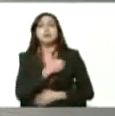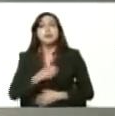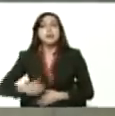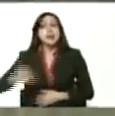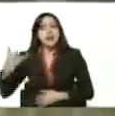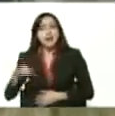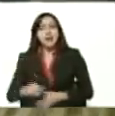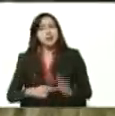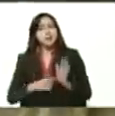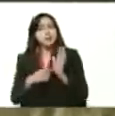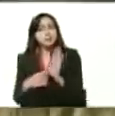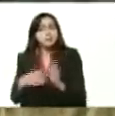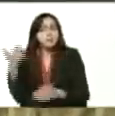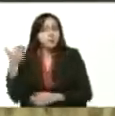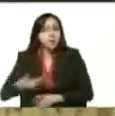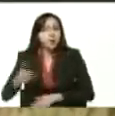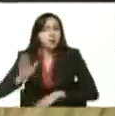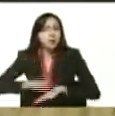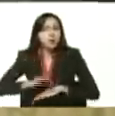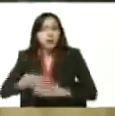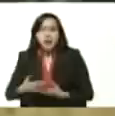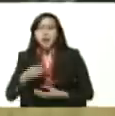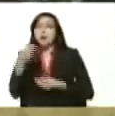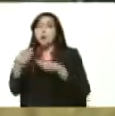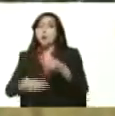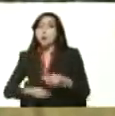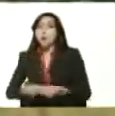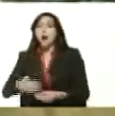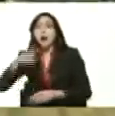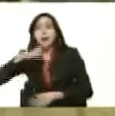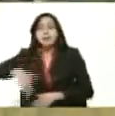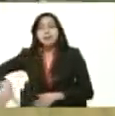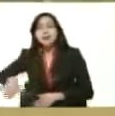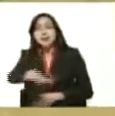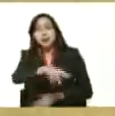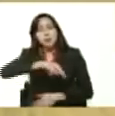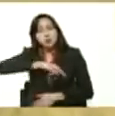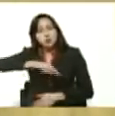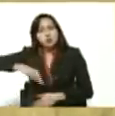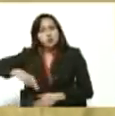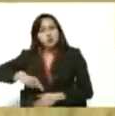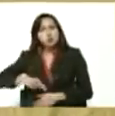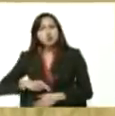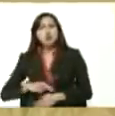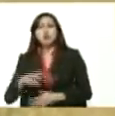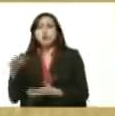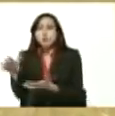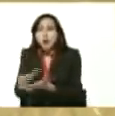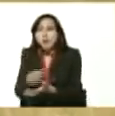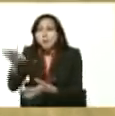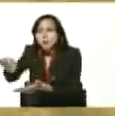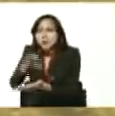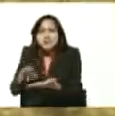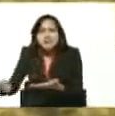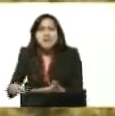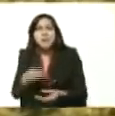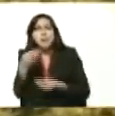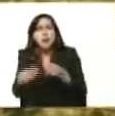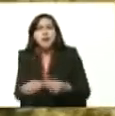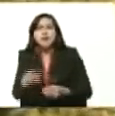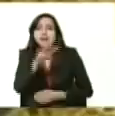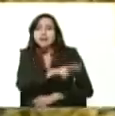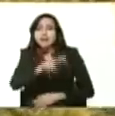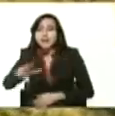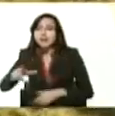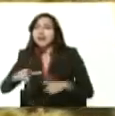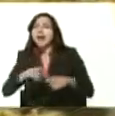importantes uno tiene que ver con la producción del campo hemos nosotros sembrado y estamos cosechando 33 mil